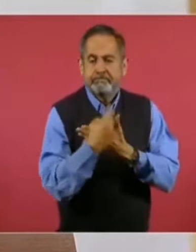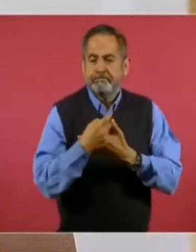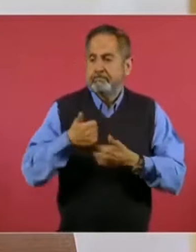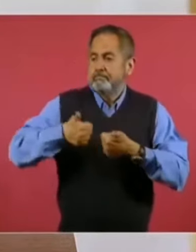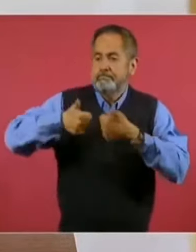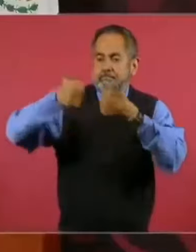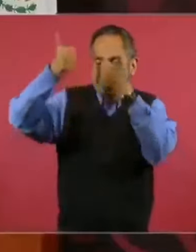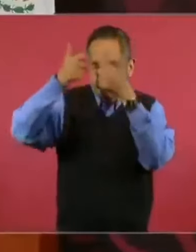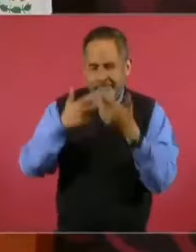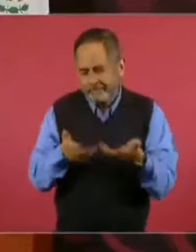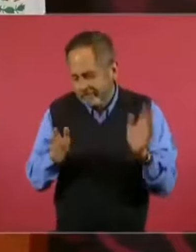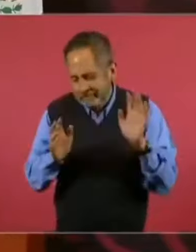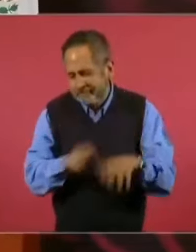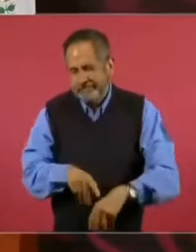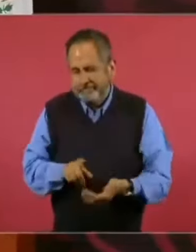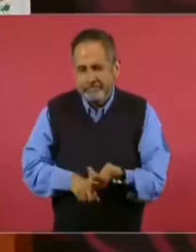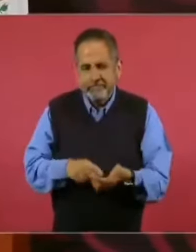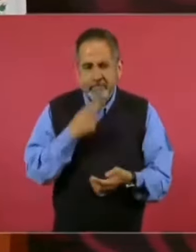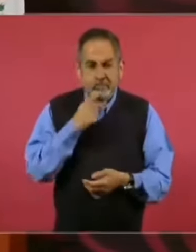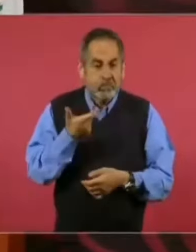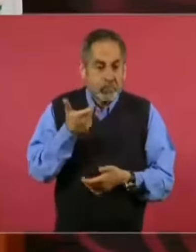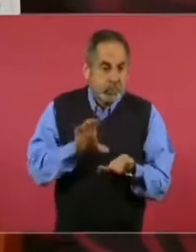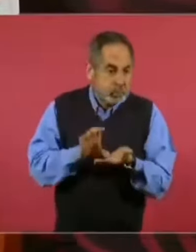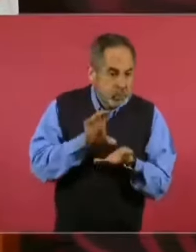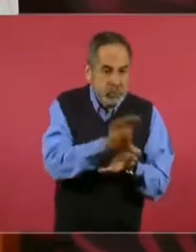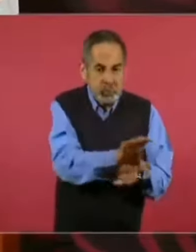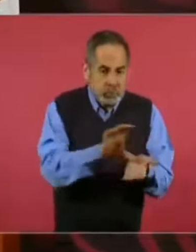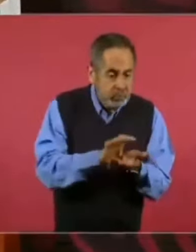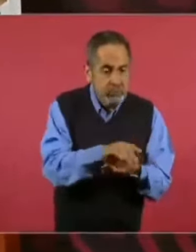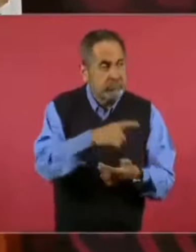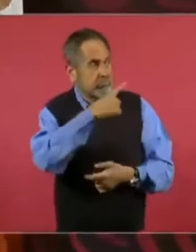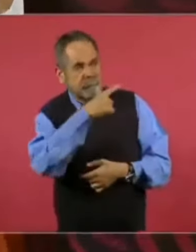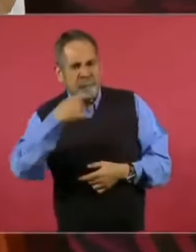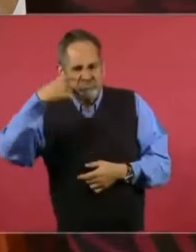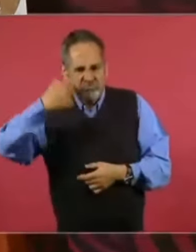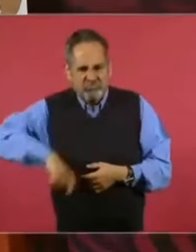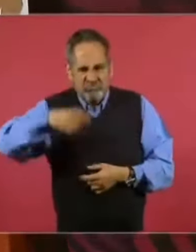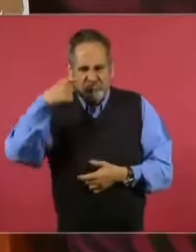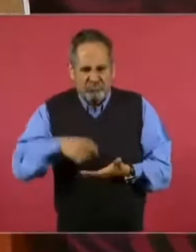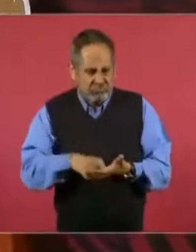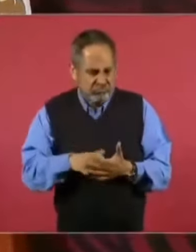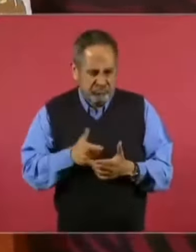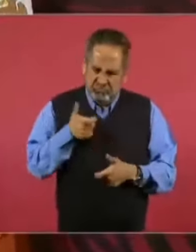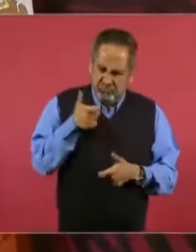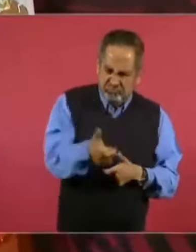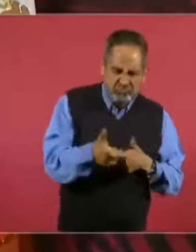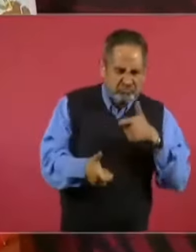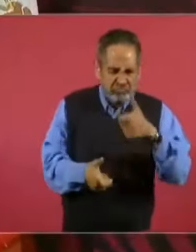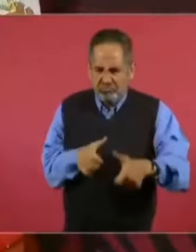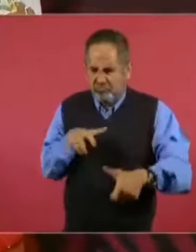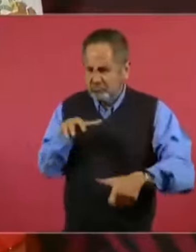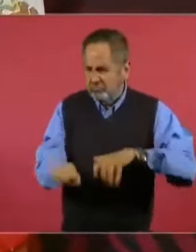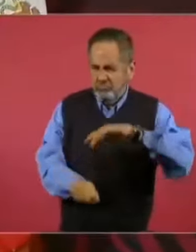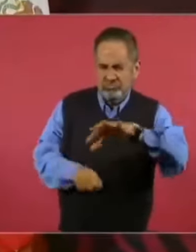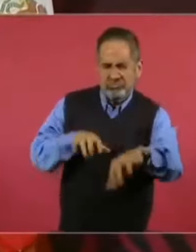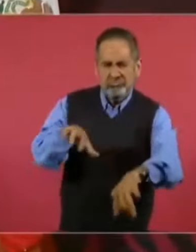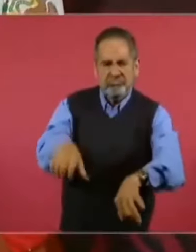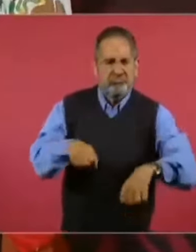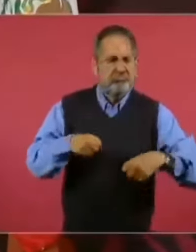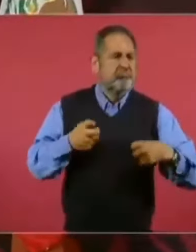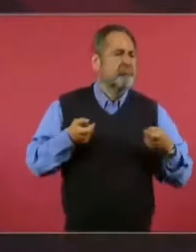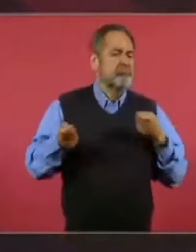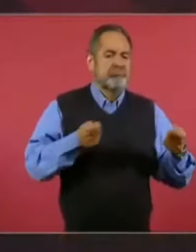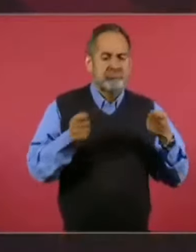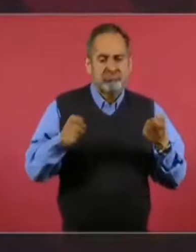y usan mucho dinero y también los potentados ya se están apoderando de las